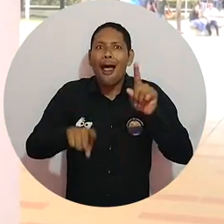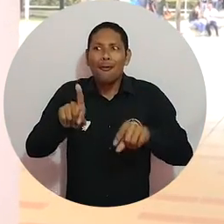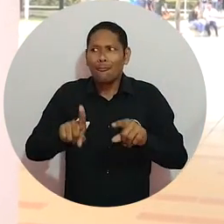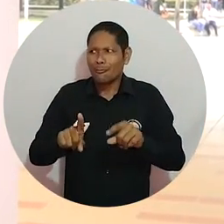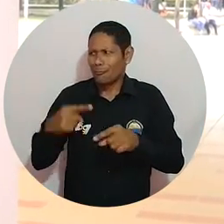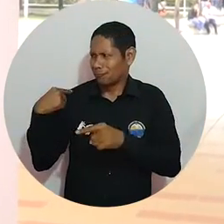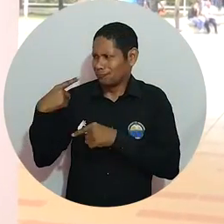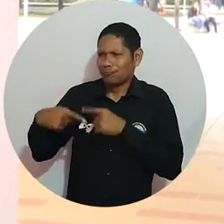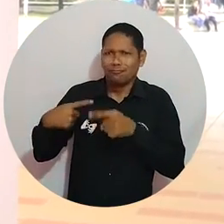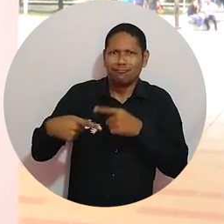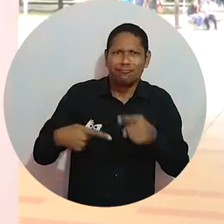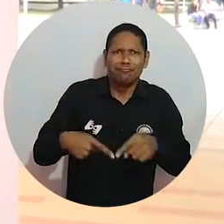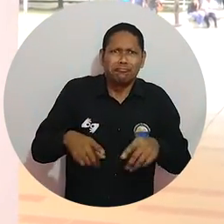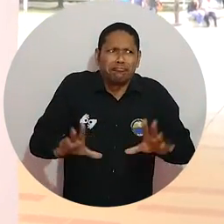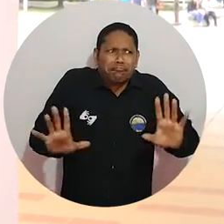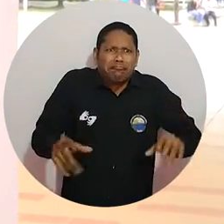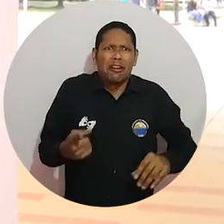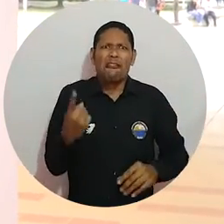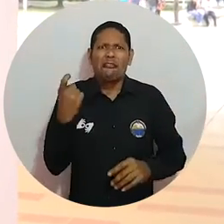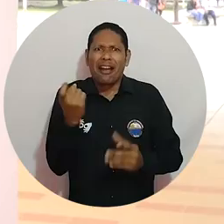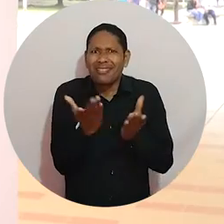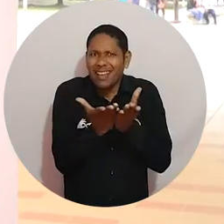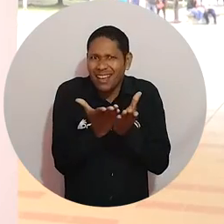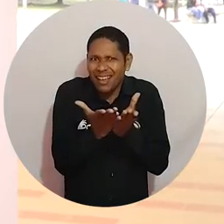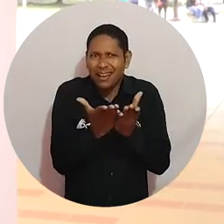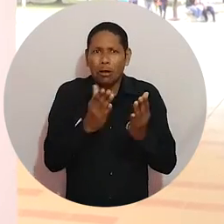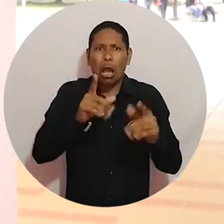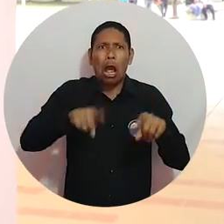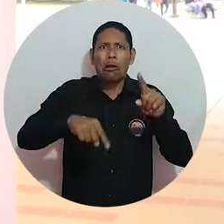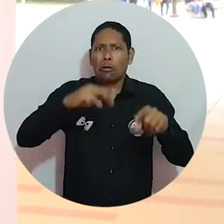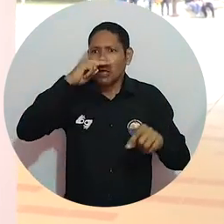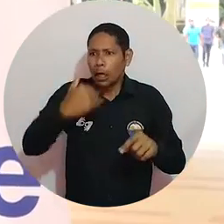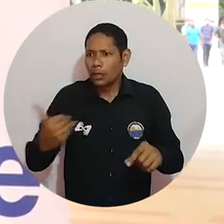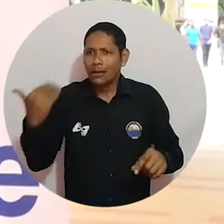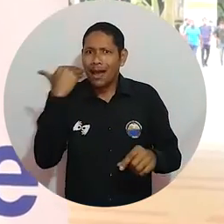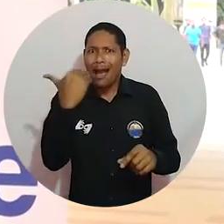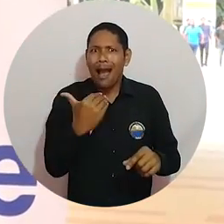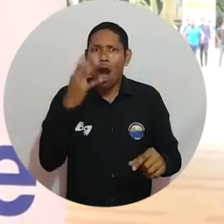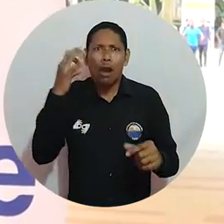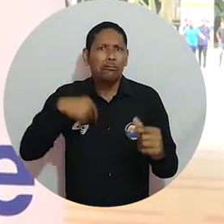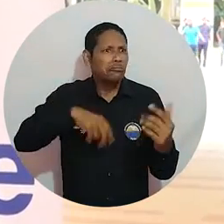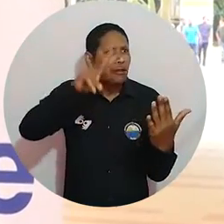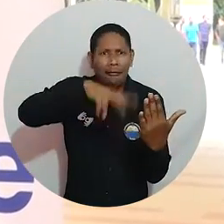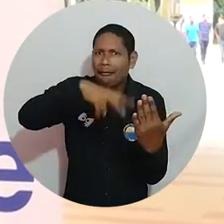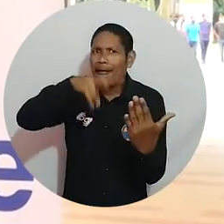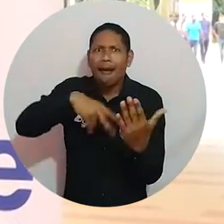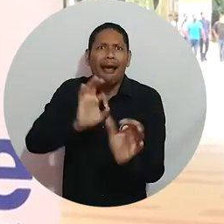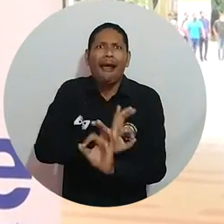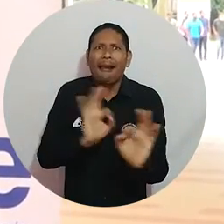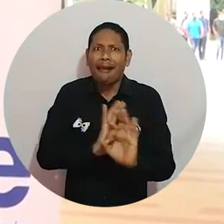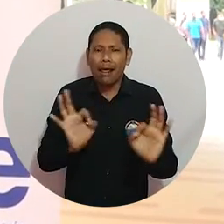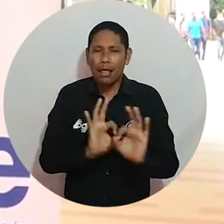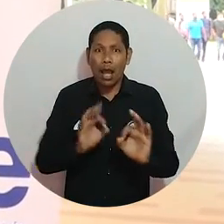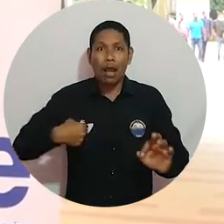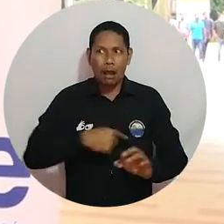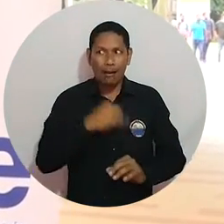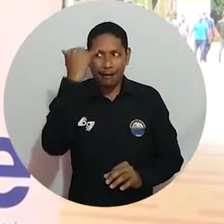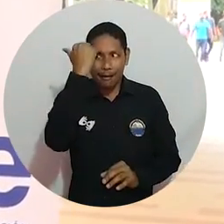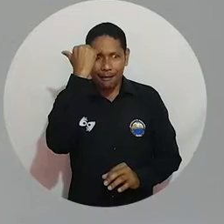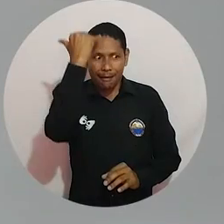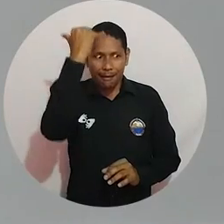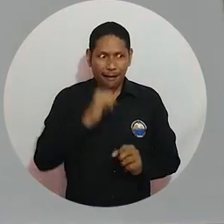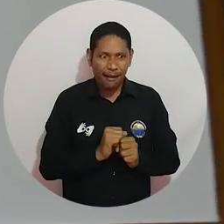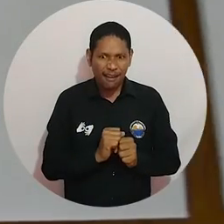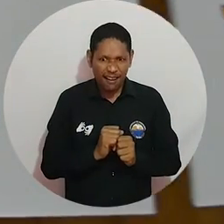ya que por costumbres retógradas y por falta de educación pues hay niños y mujeres que aún no se han inscrito y leer. Entonces